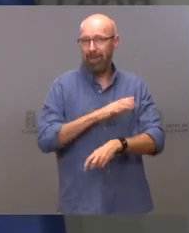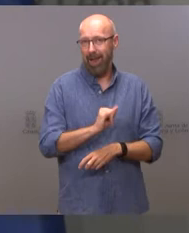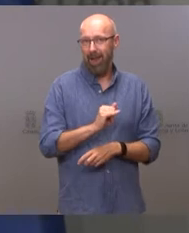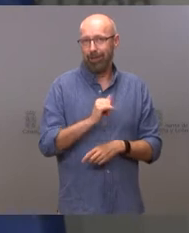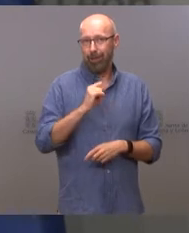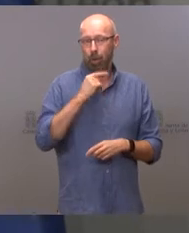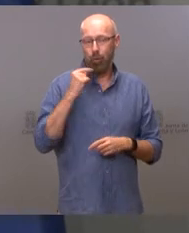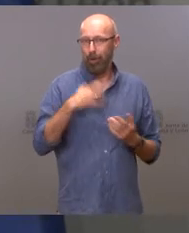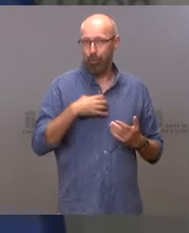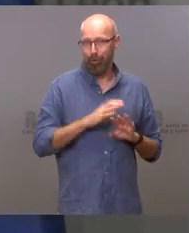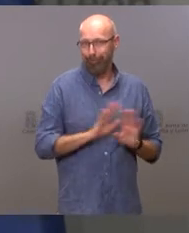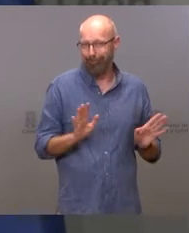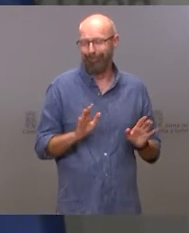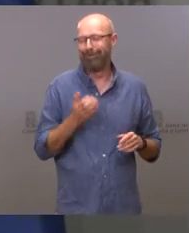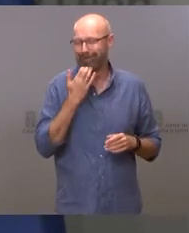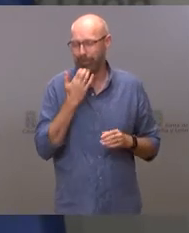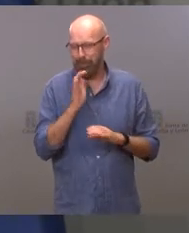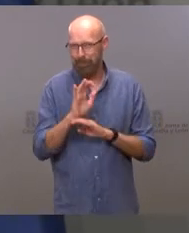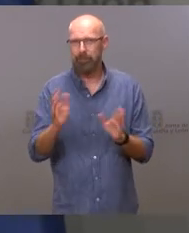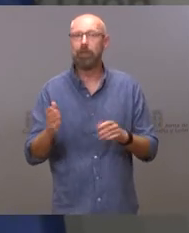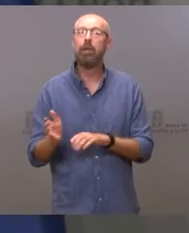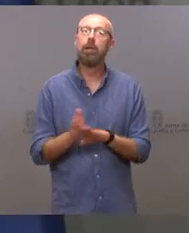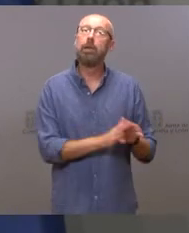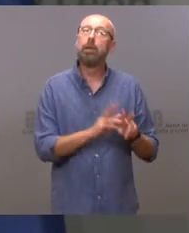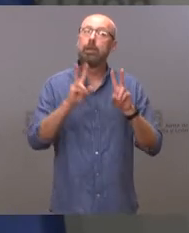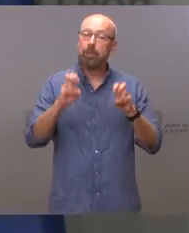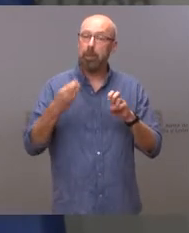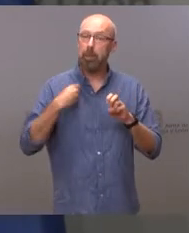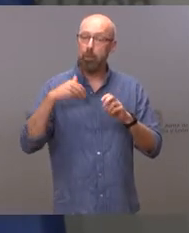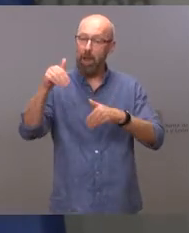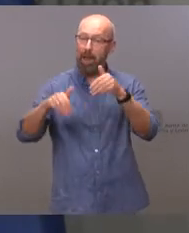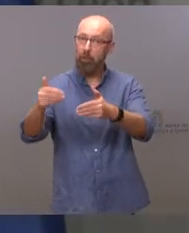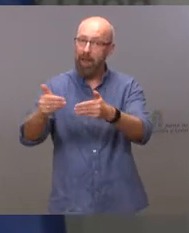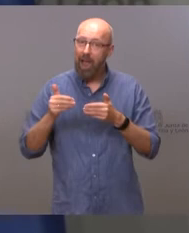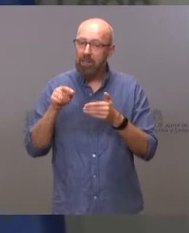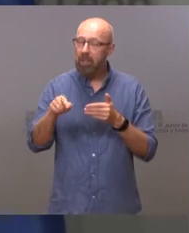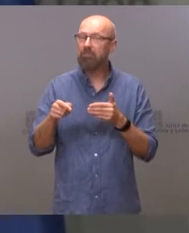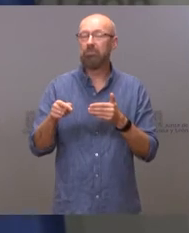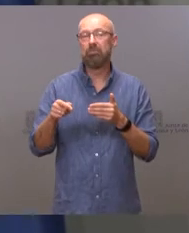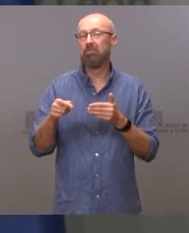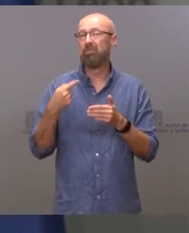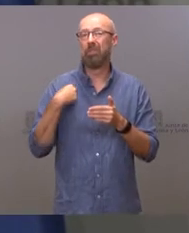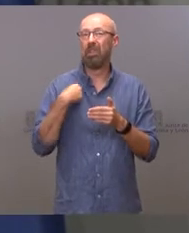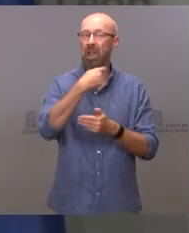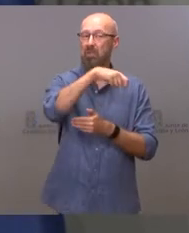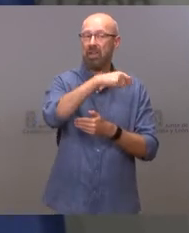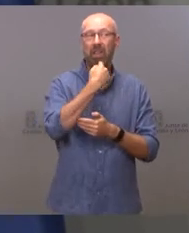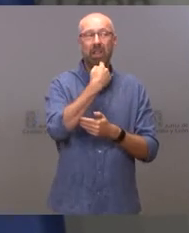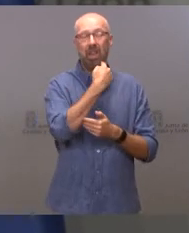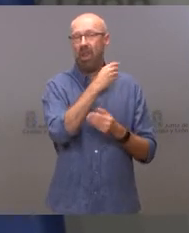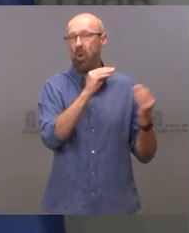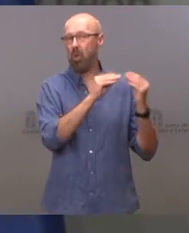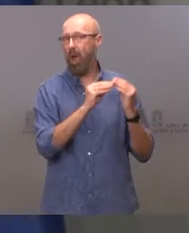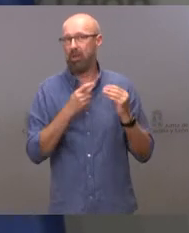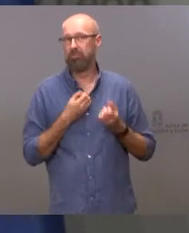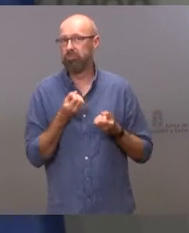Y con respecto a la situación del adelanto electoral, no tengo más que repetir las palabras del presidente y las mías a lo largo de todos estos días.